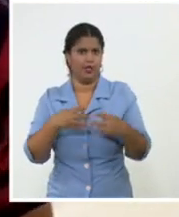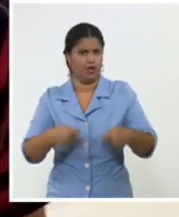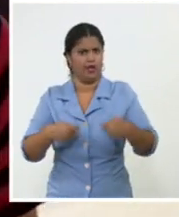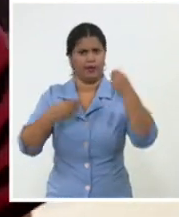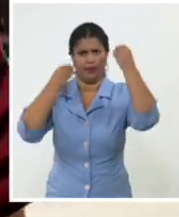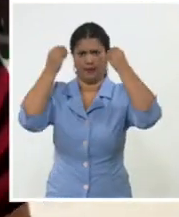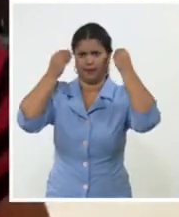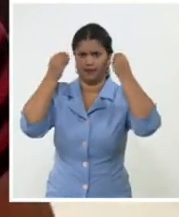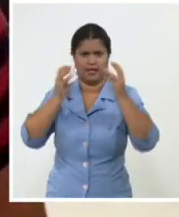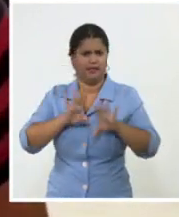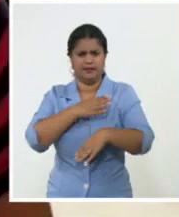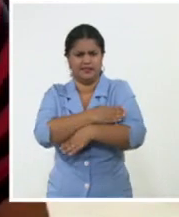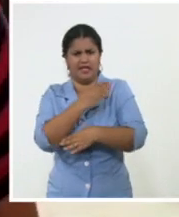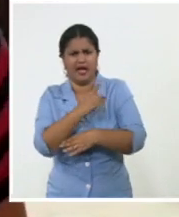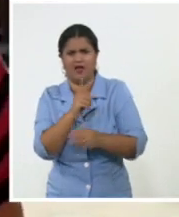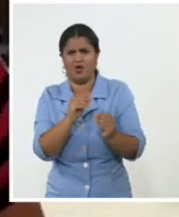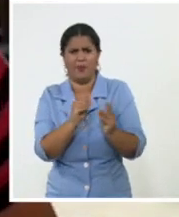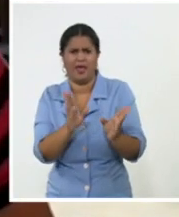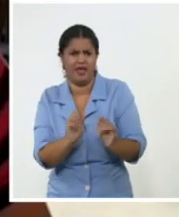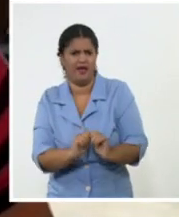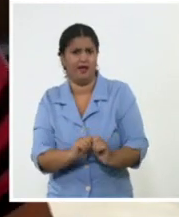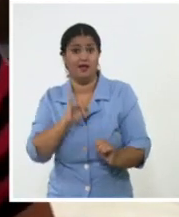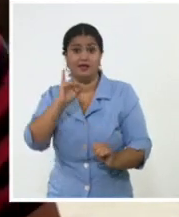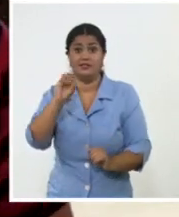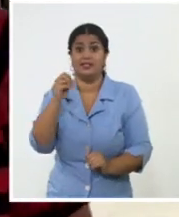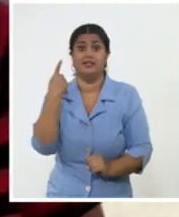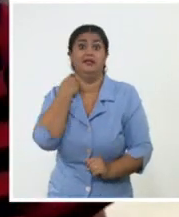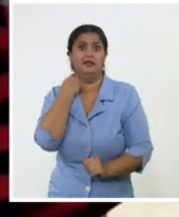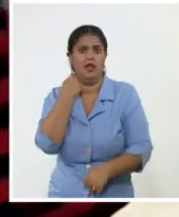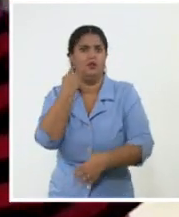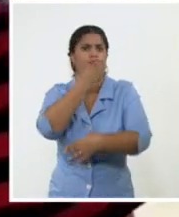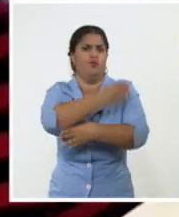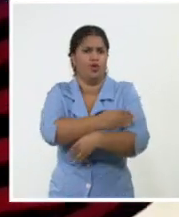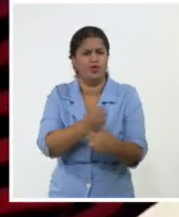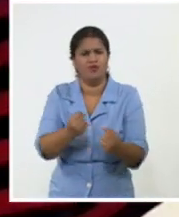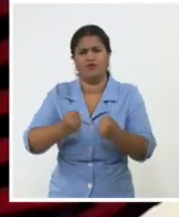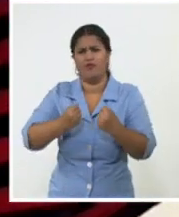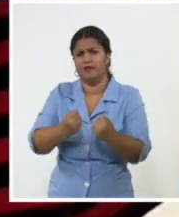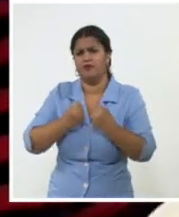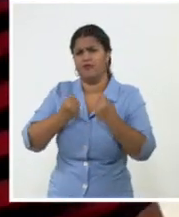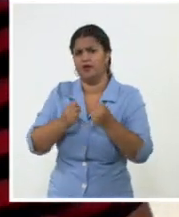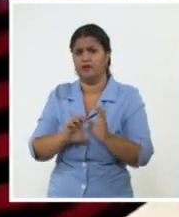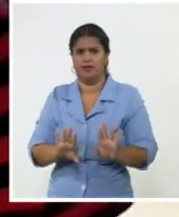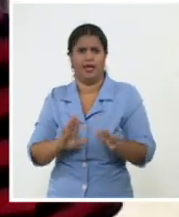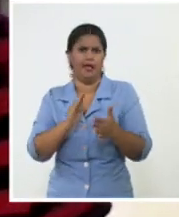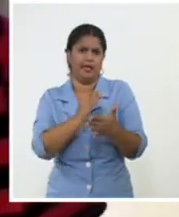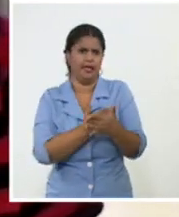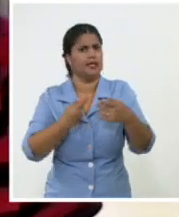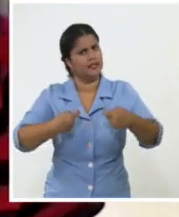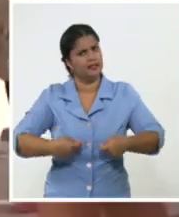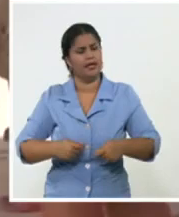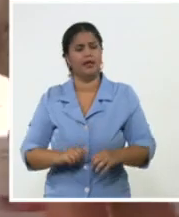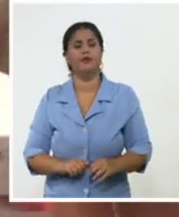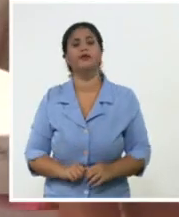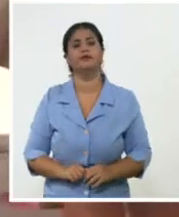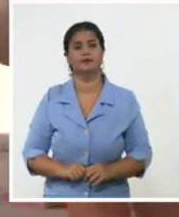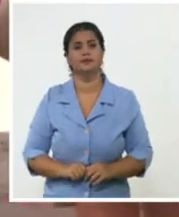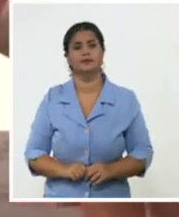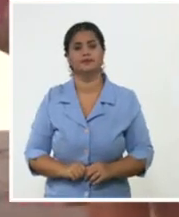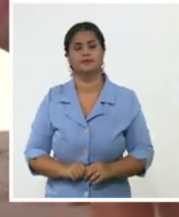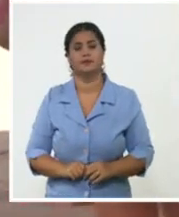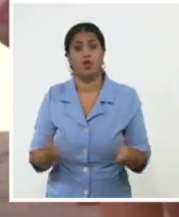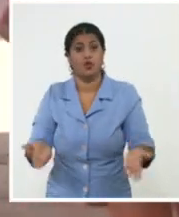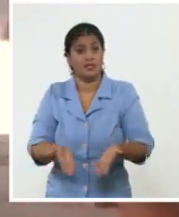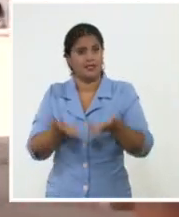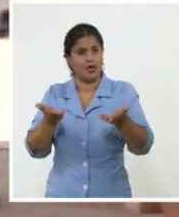mundo entero de que es capaz o no de desarrollarse, de alcanzar un desarrollo pleno en total soberanía. La crisis